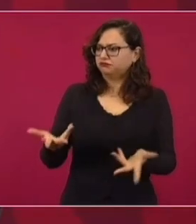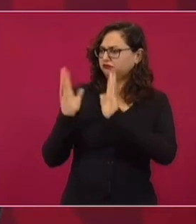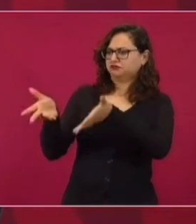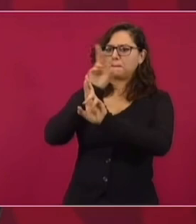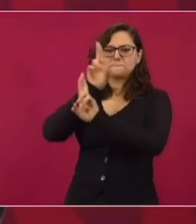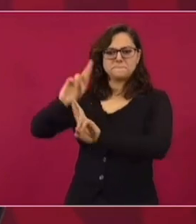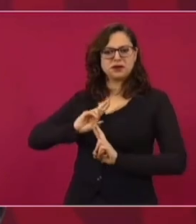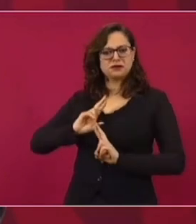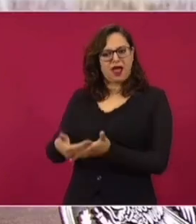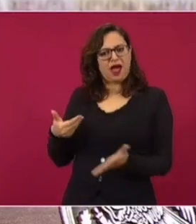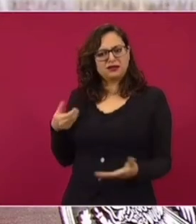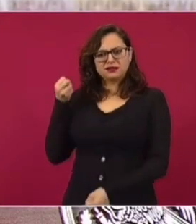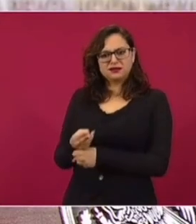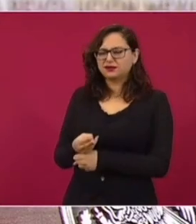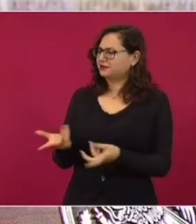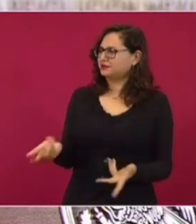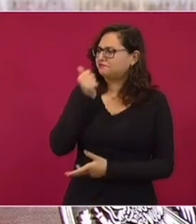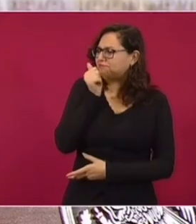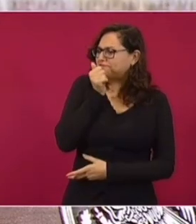Entonces, ¿cómo? Pues por adelantado.